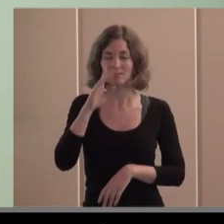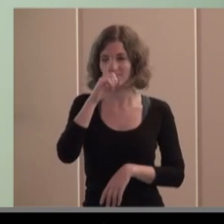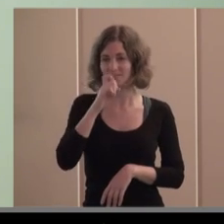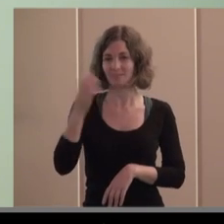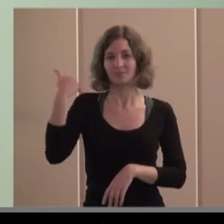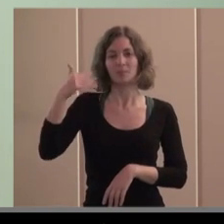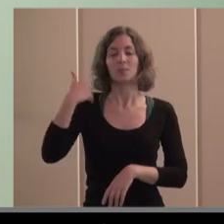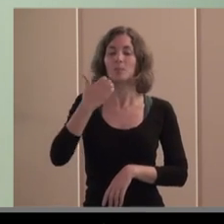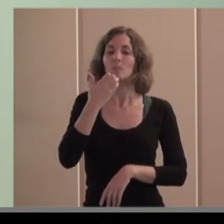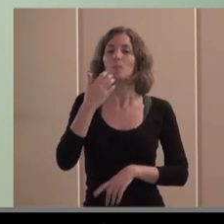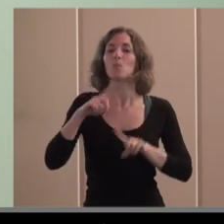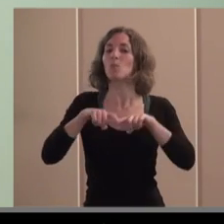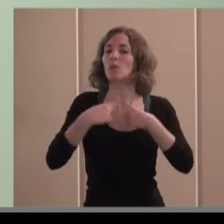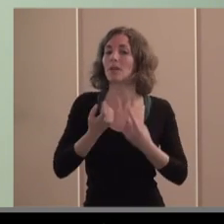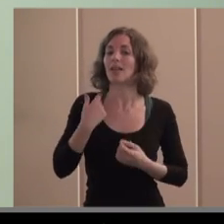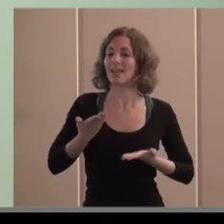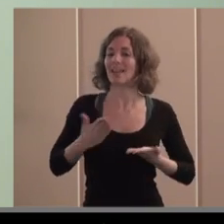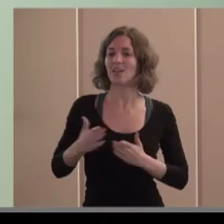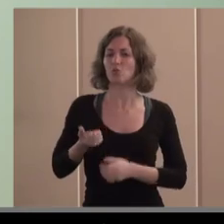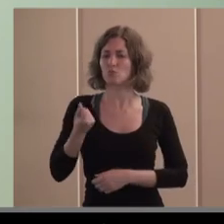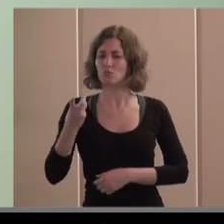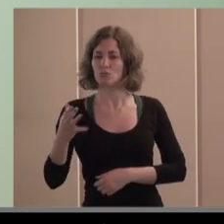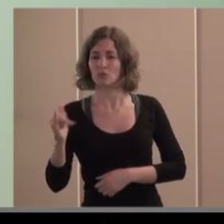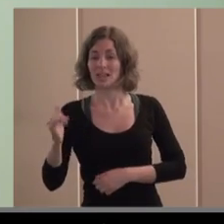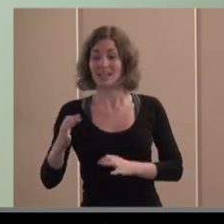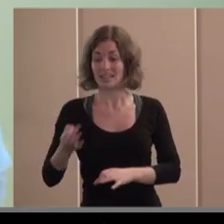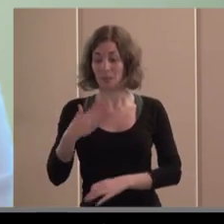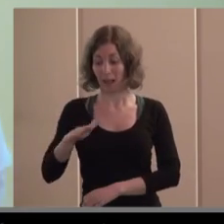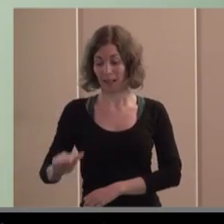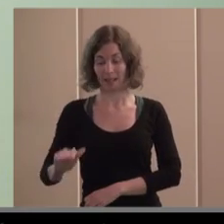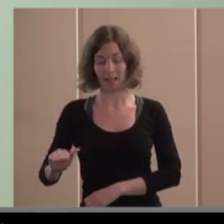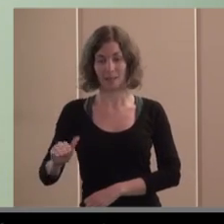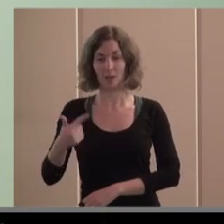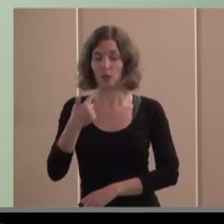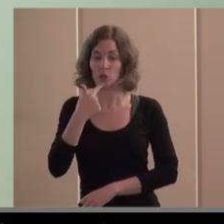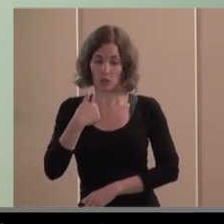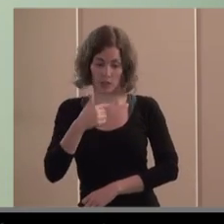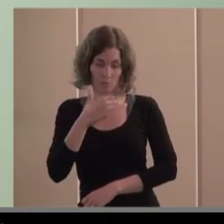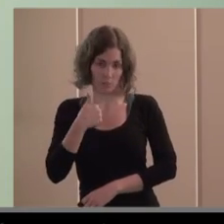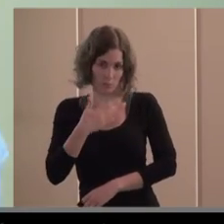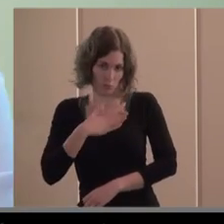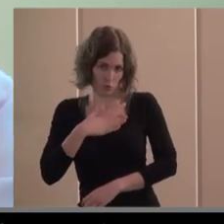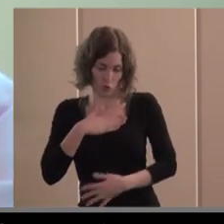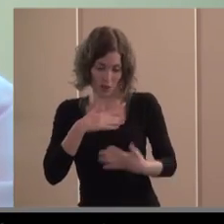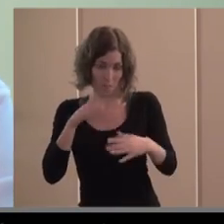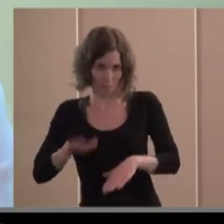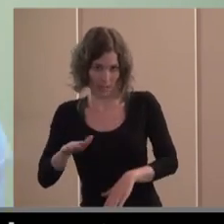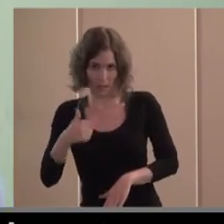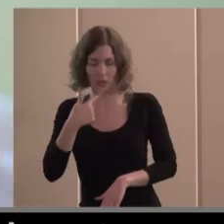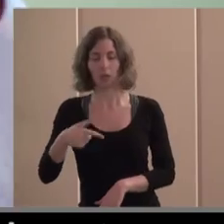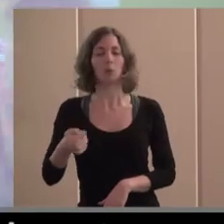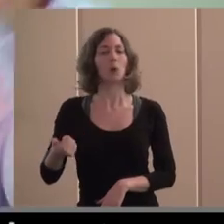yo tuve la suerte de nacer en una familia así y a los más pequeños siempre les decíamos nos decían yo era pequeño de los pequeños en Andalucía los cascarillas